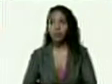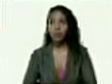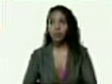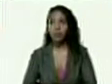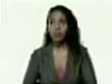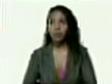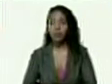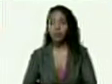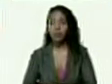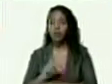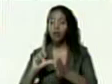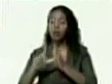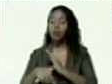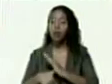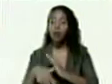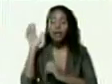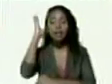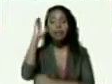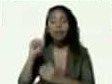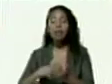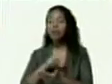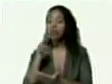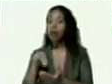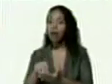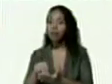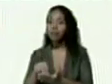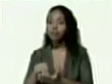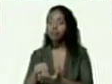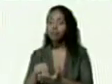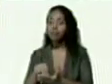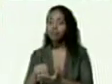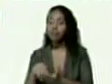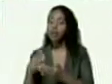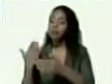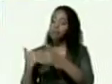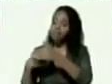luego que la asamblea nacional fue